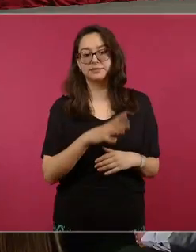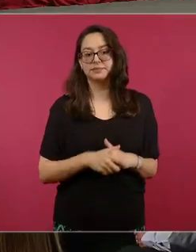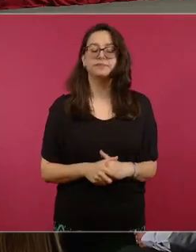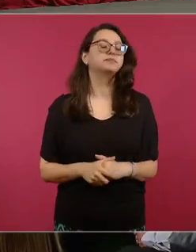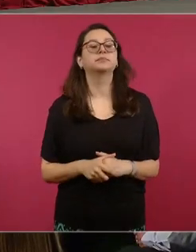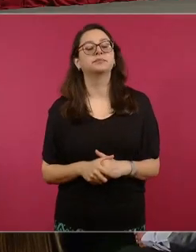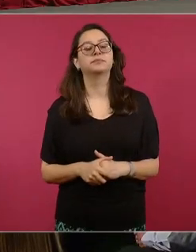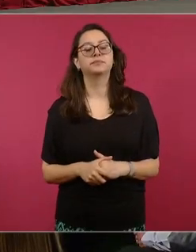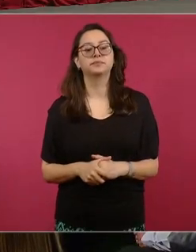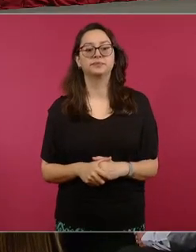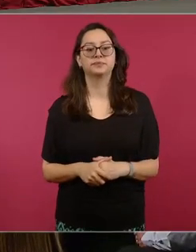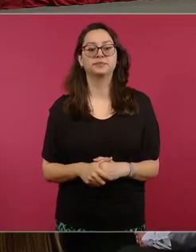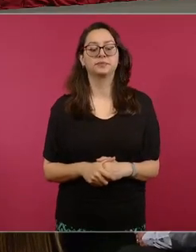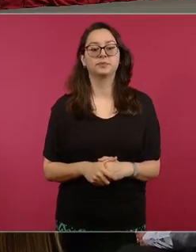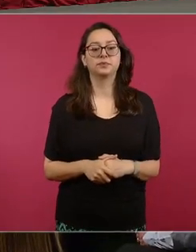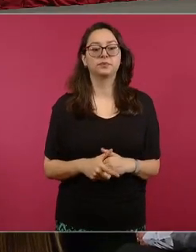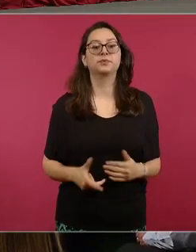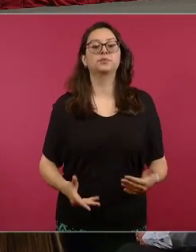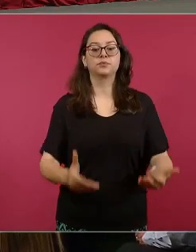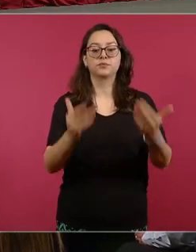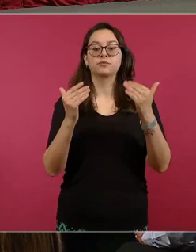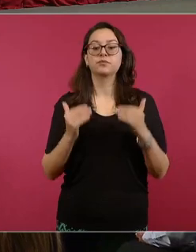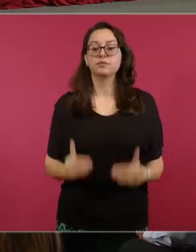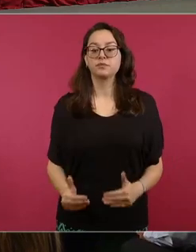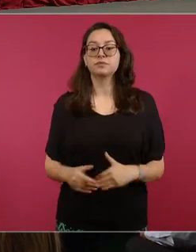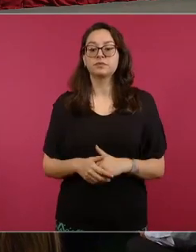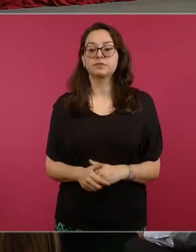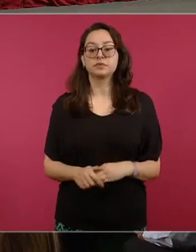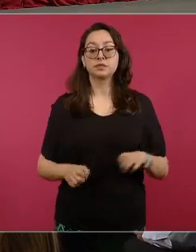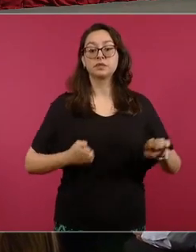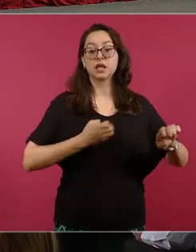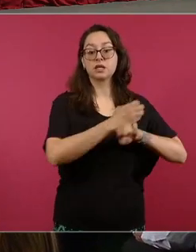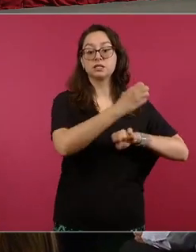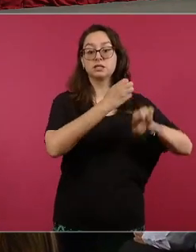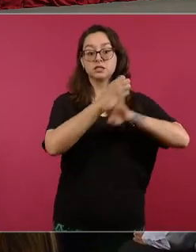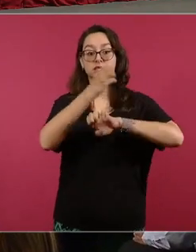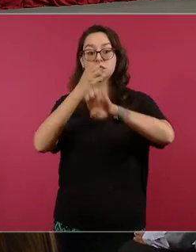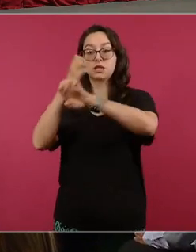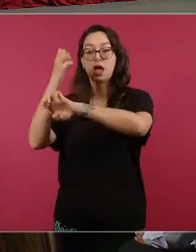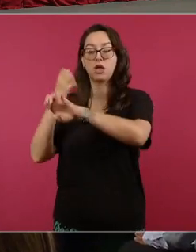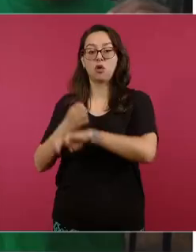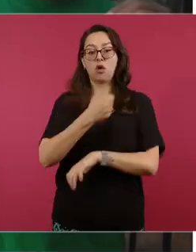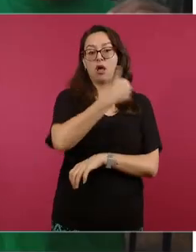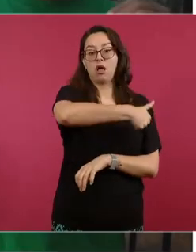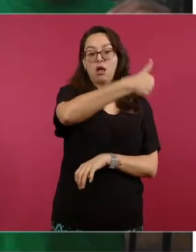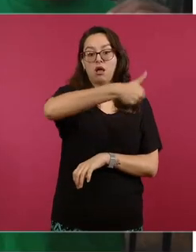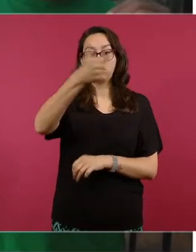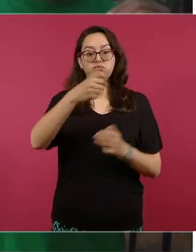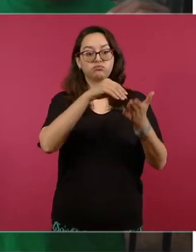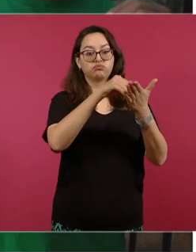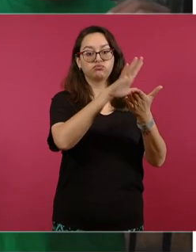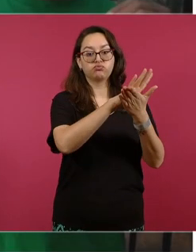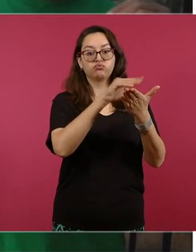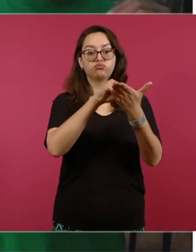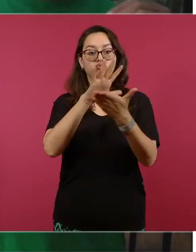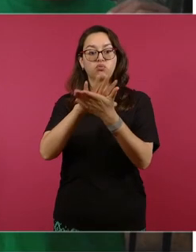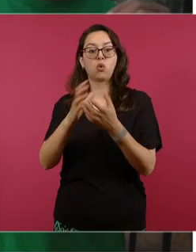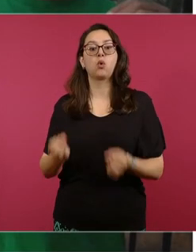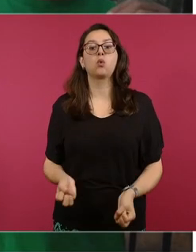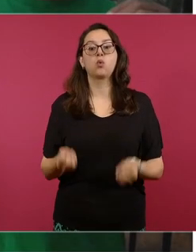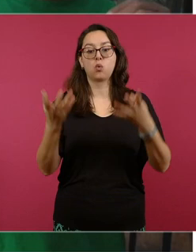aquí lo podemos ver por entidad federativa los registros y las personas